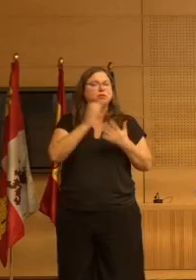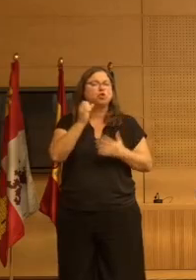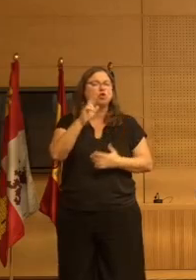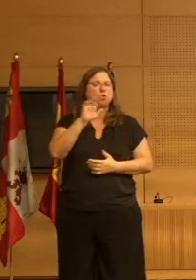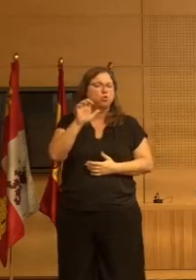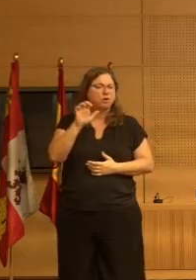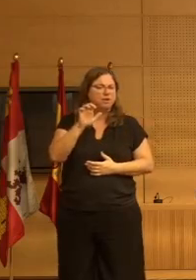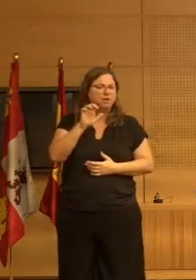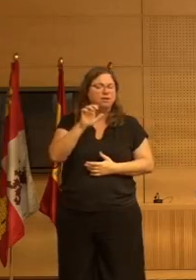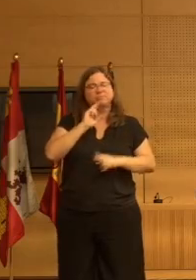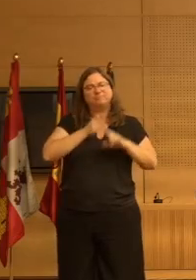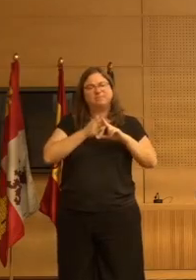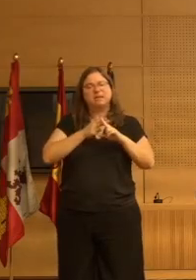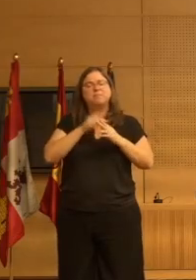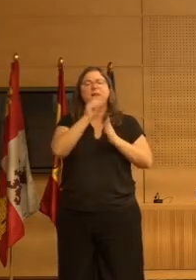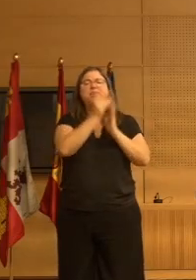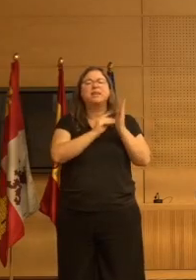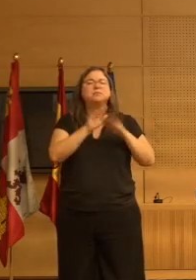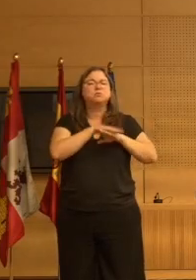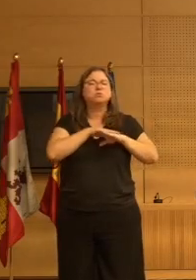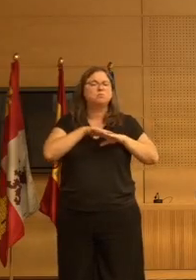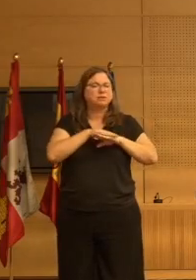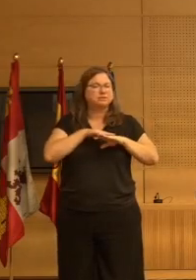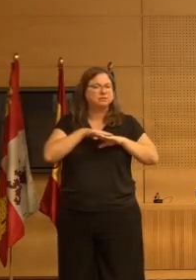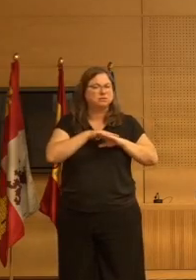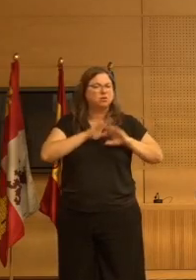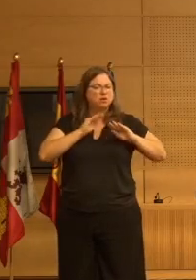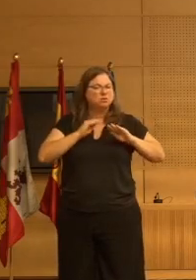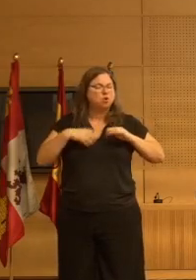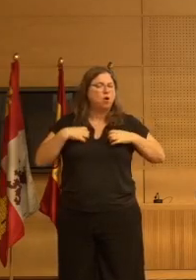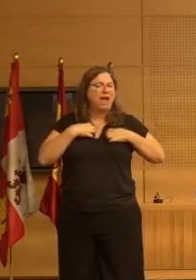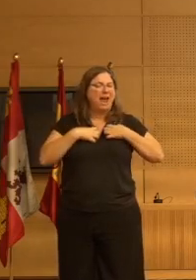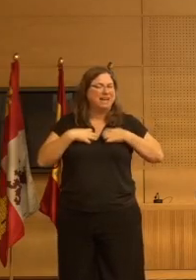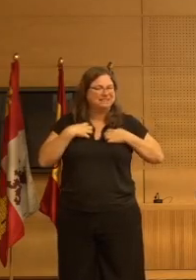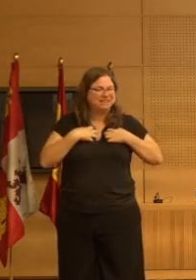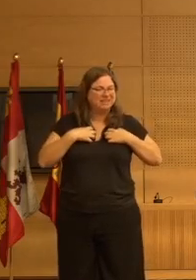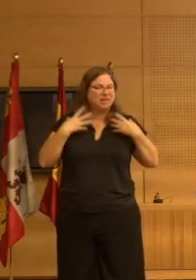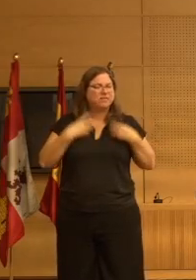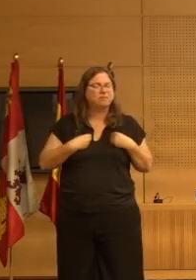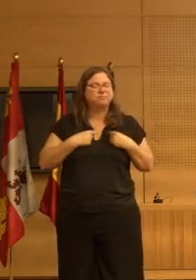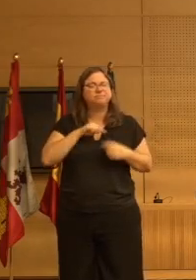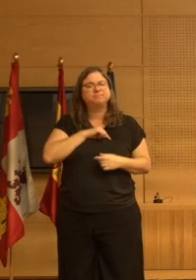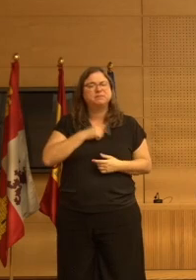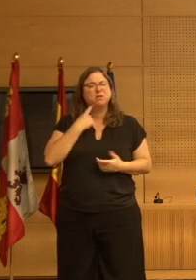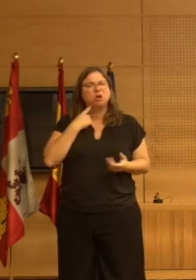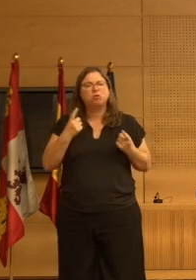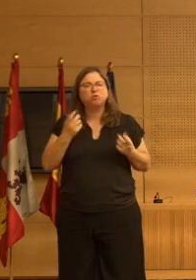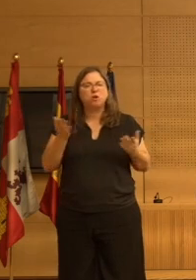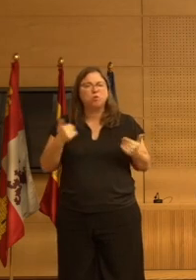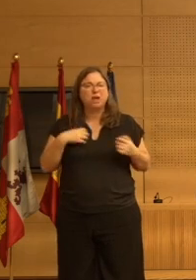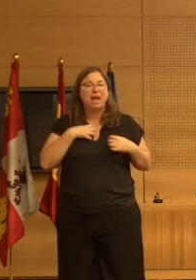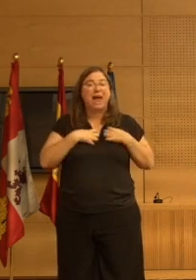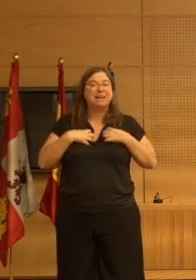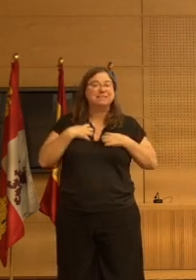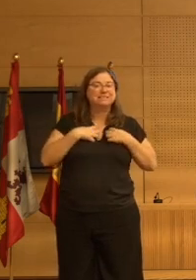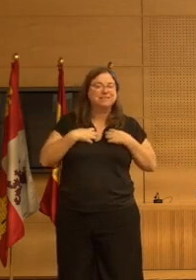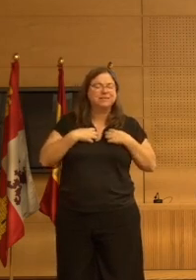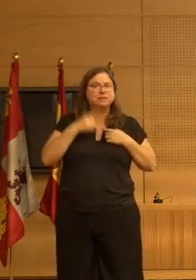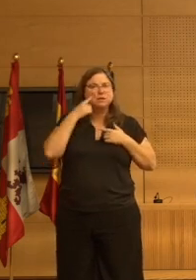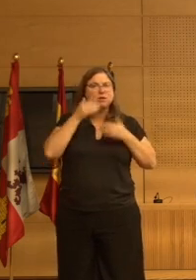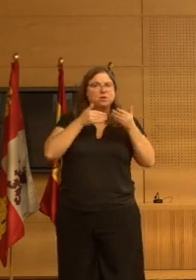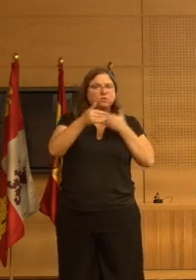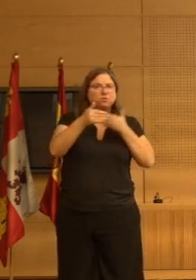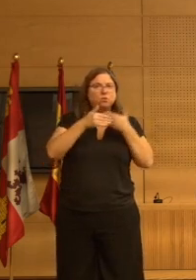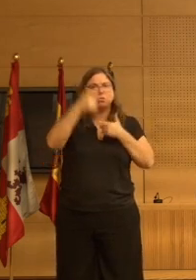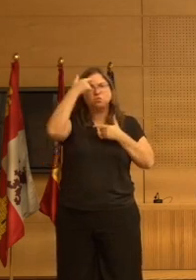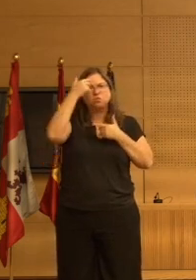o datos básicos de la depresión de la ansiedad sería más un sentimiento de pérdida de control la ansiedad piensa o más mira en el futuro